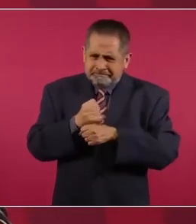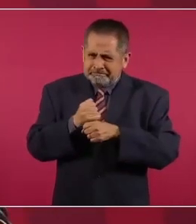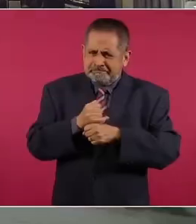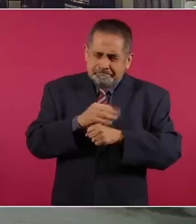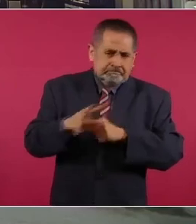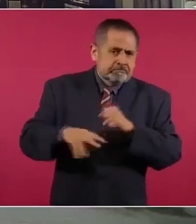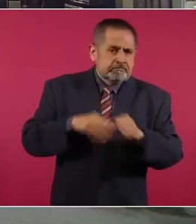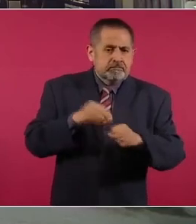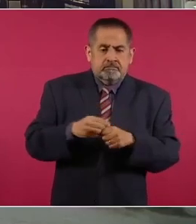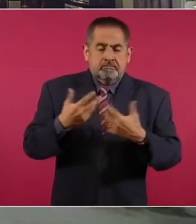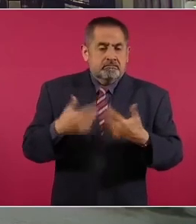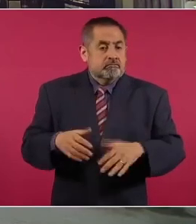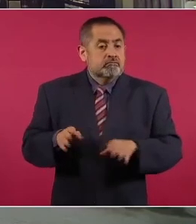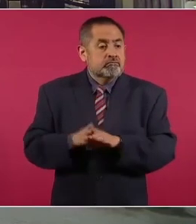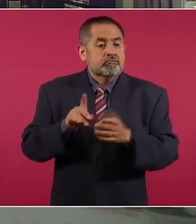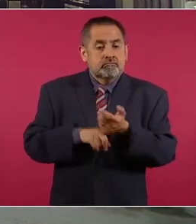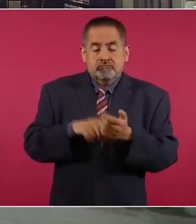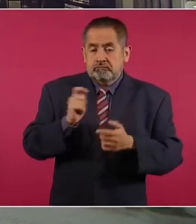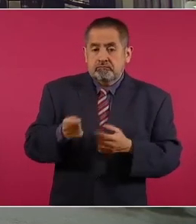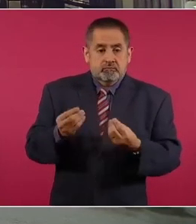que implicó